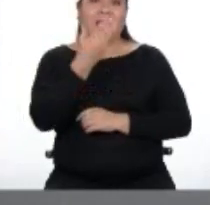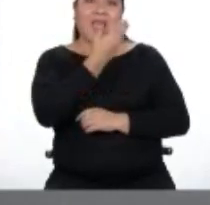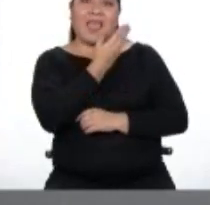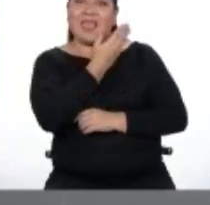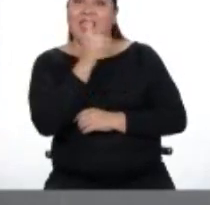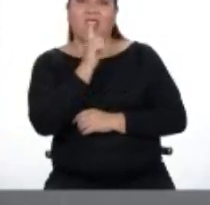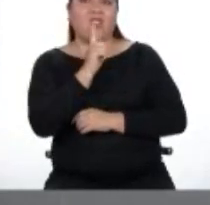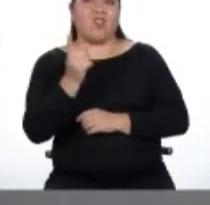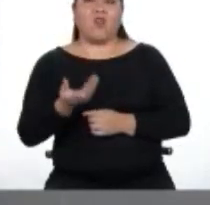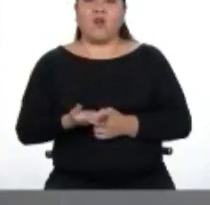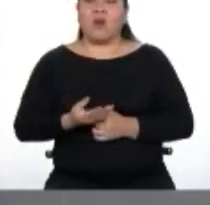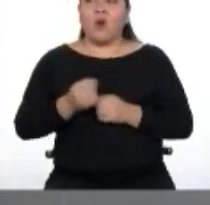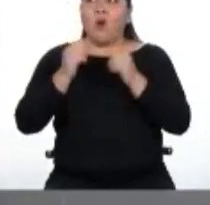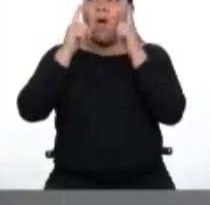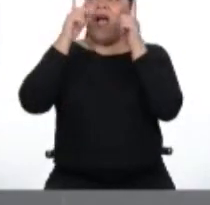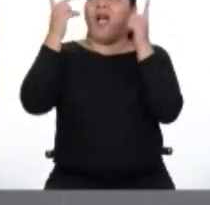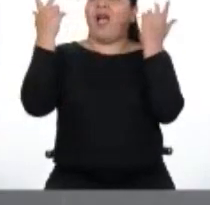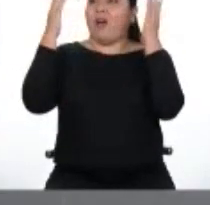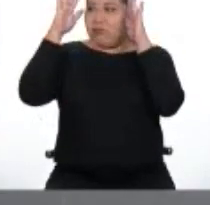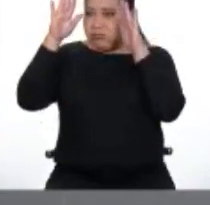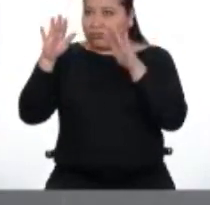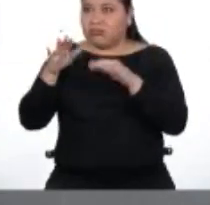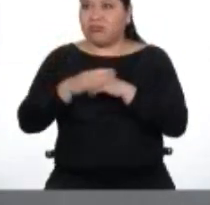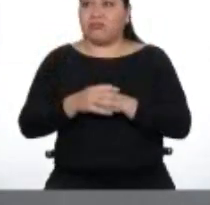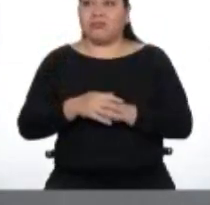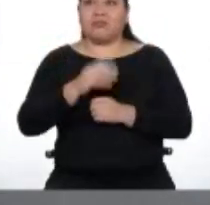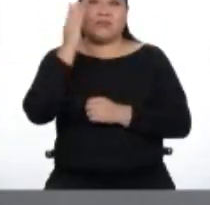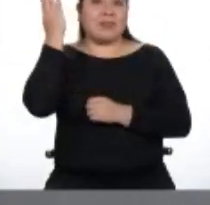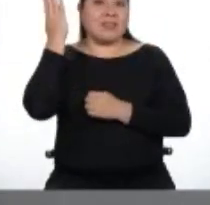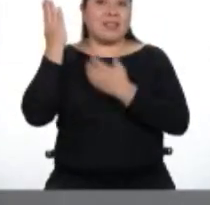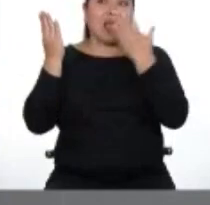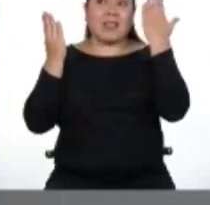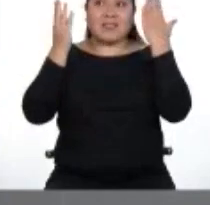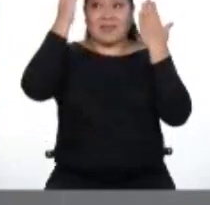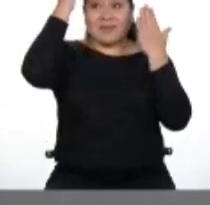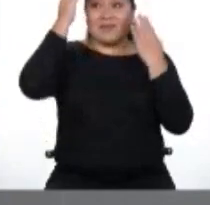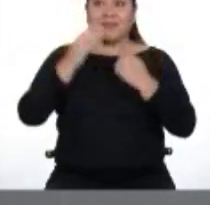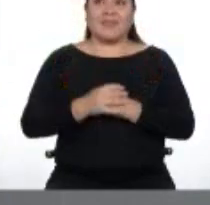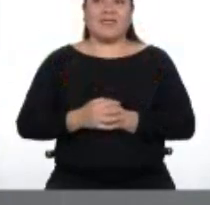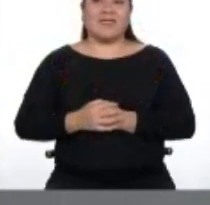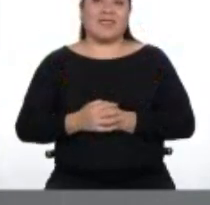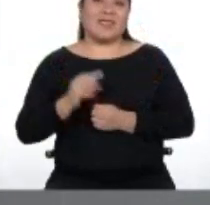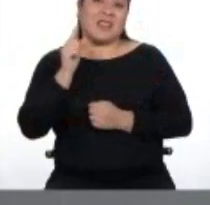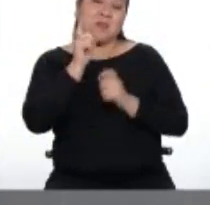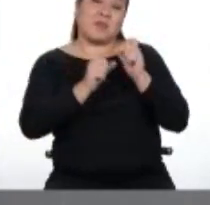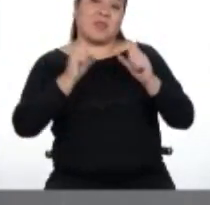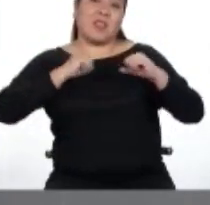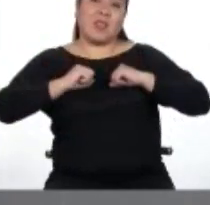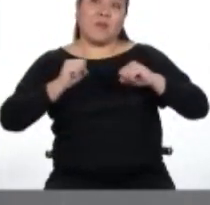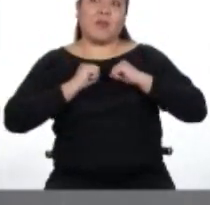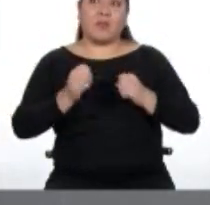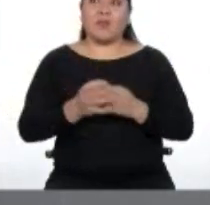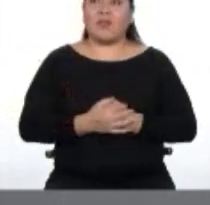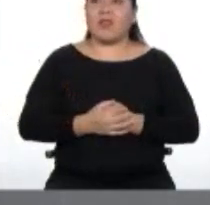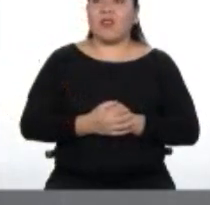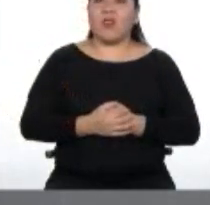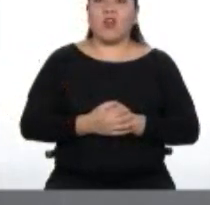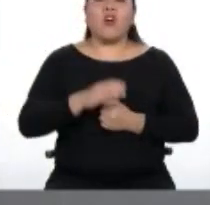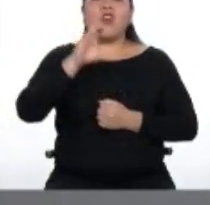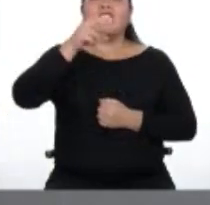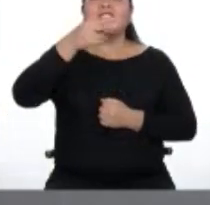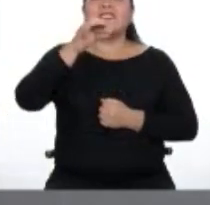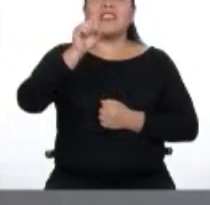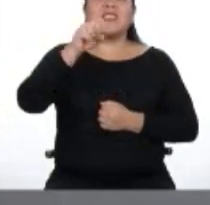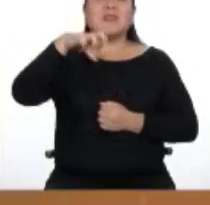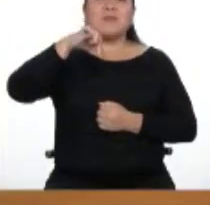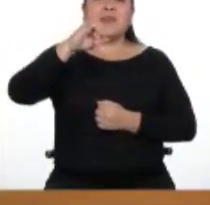no existiría la admiración. O Grau y Micaela Bastidas. O para ser deportivas, Lolo Fernández. O Chespirito, que